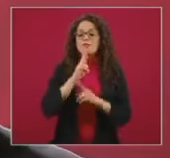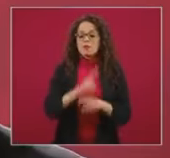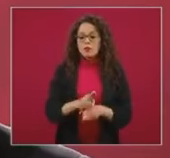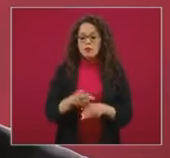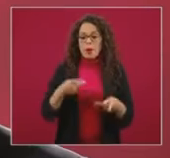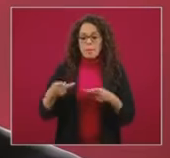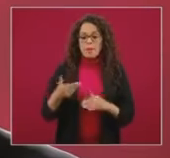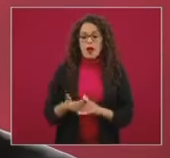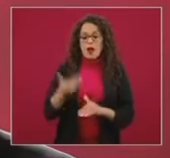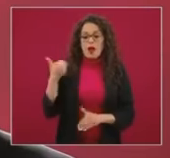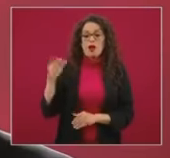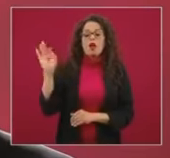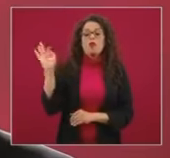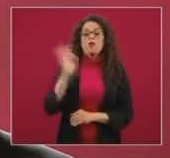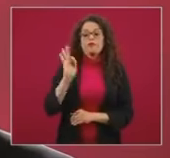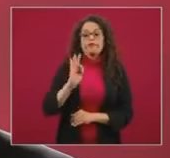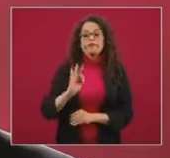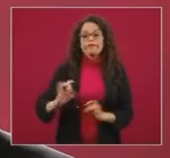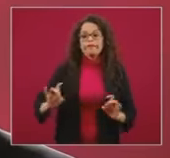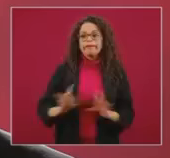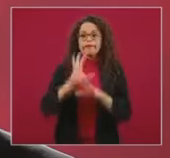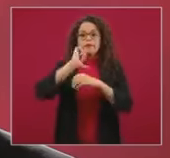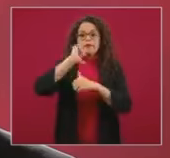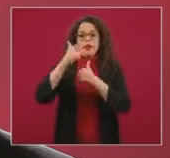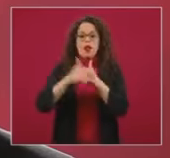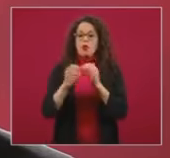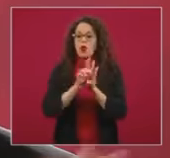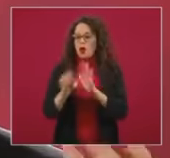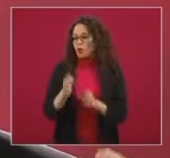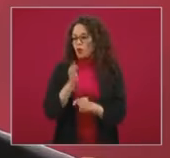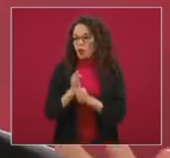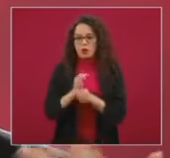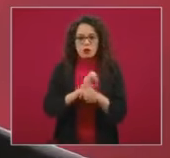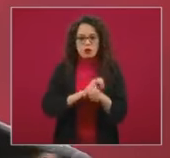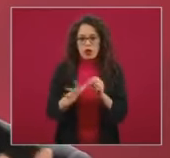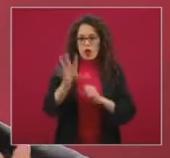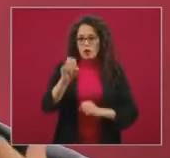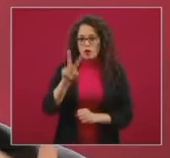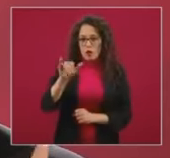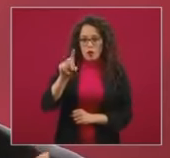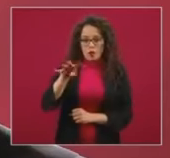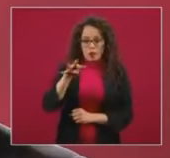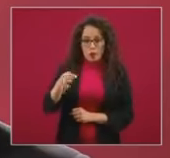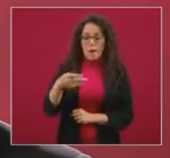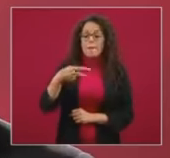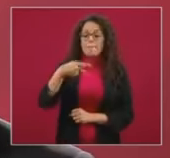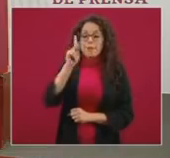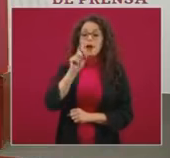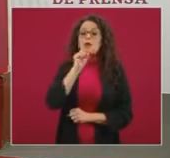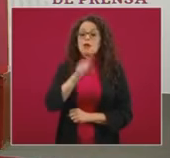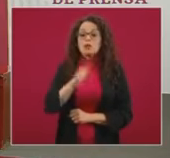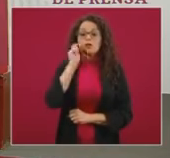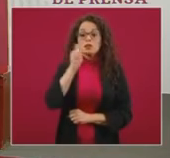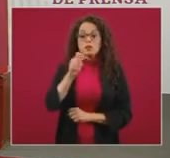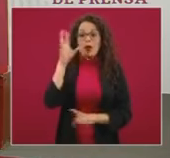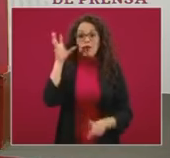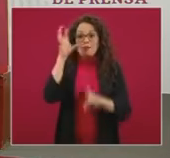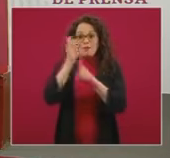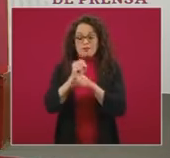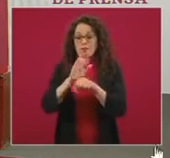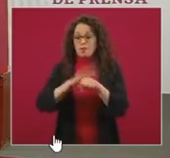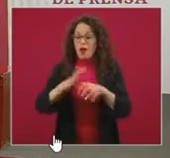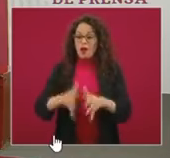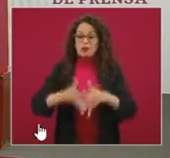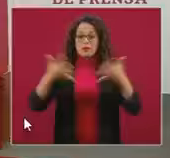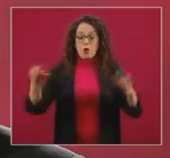grandes eventos epidémicos como COVID-19, pero también ante los retos grandes complejos